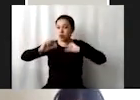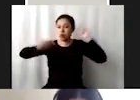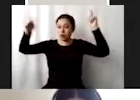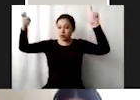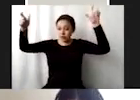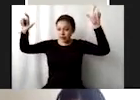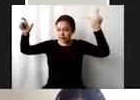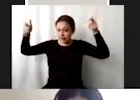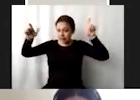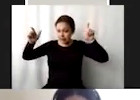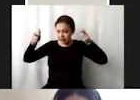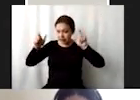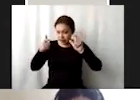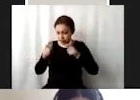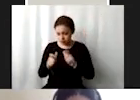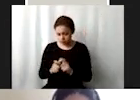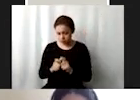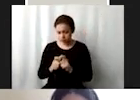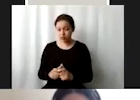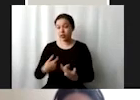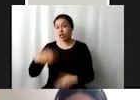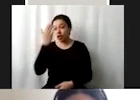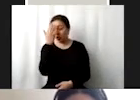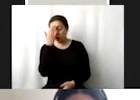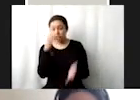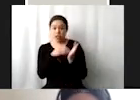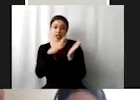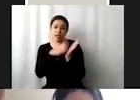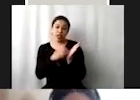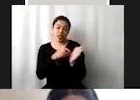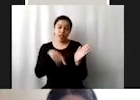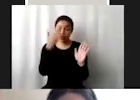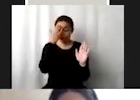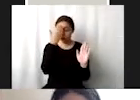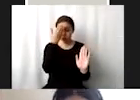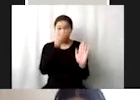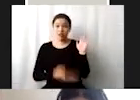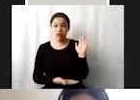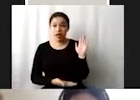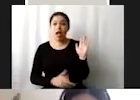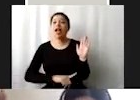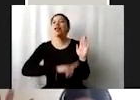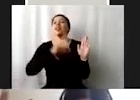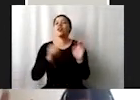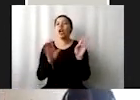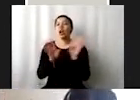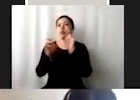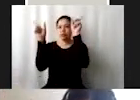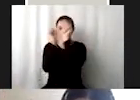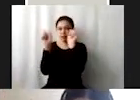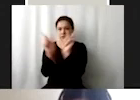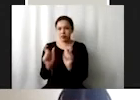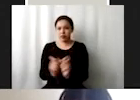pequeño porque es importante que conozcan todo lo que hay en la agenda primero pero todo esto se va a ir compactando a los niveles